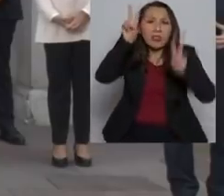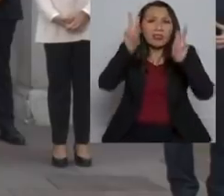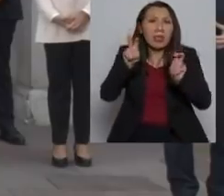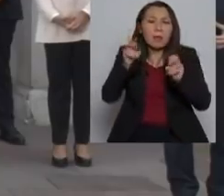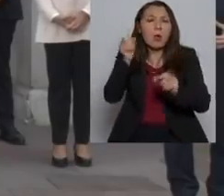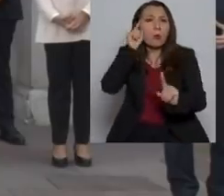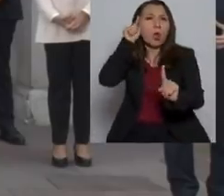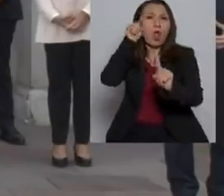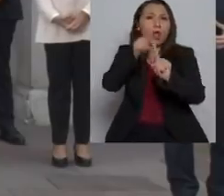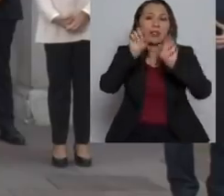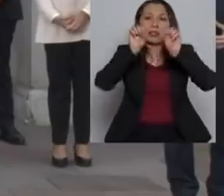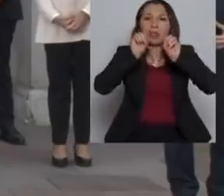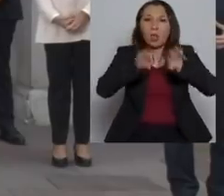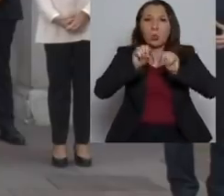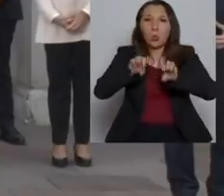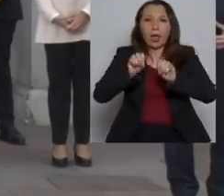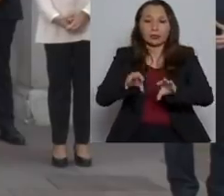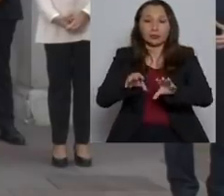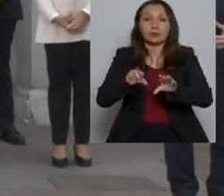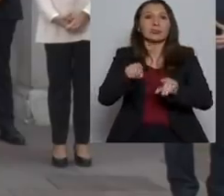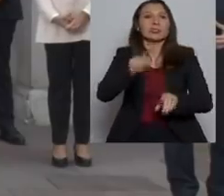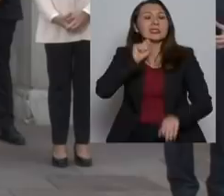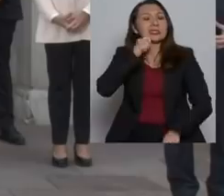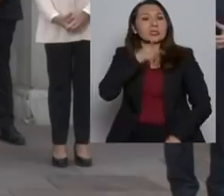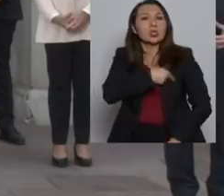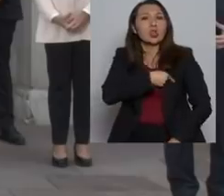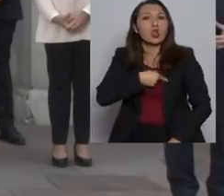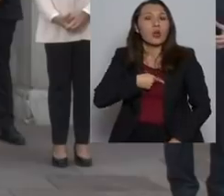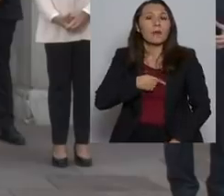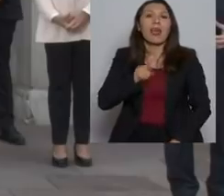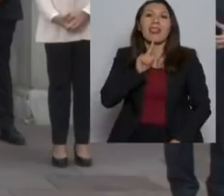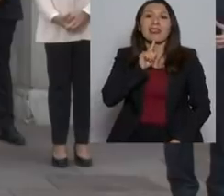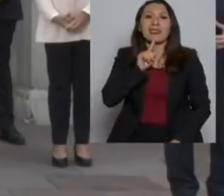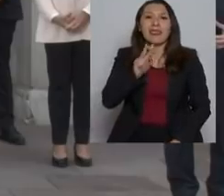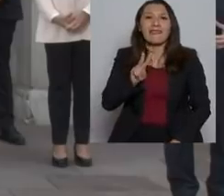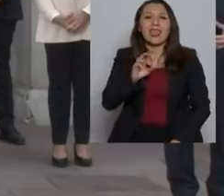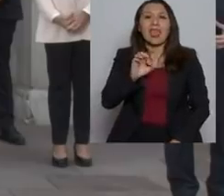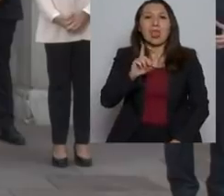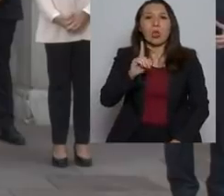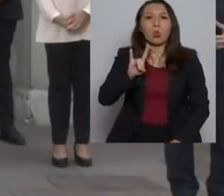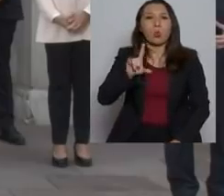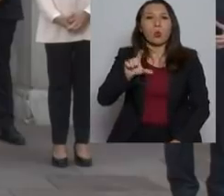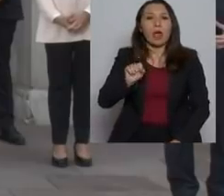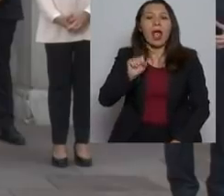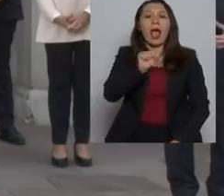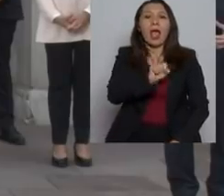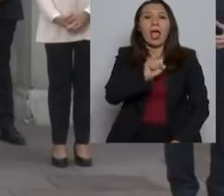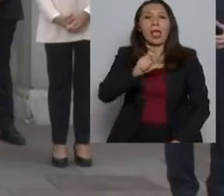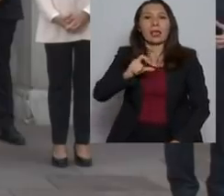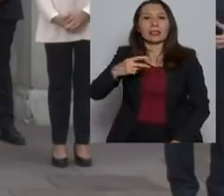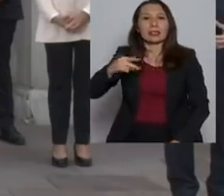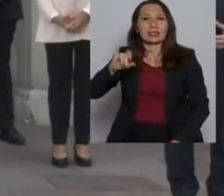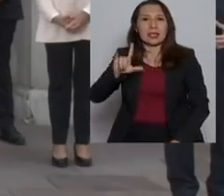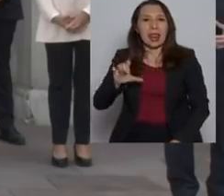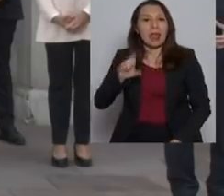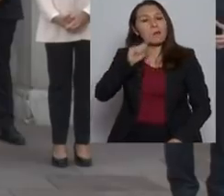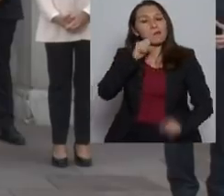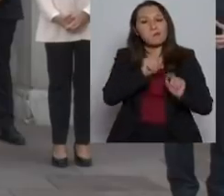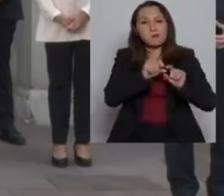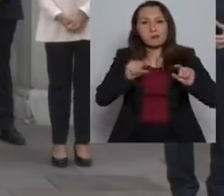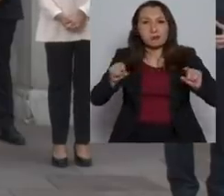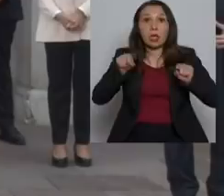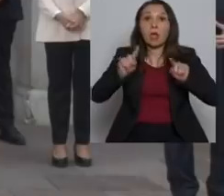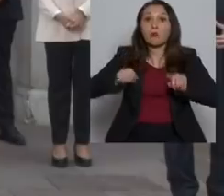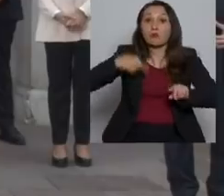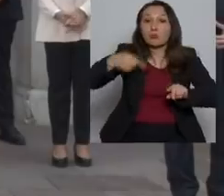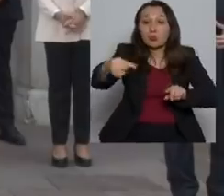a la educación y que se llama la TV Educa a Chile. En los próximos